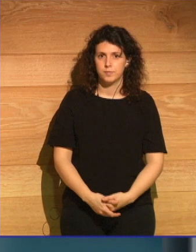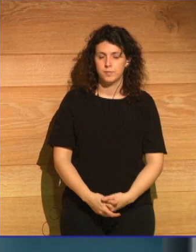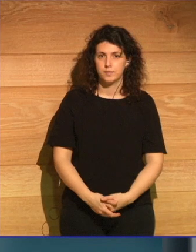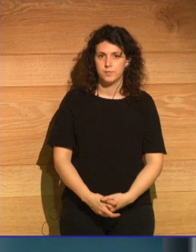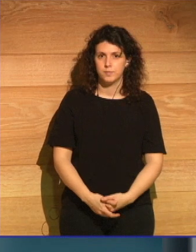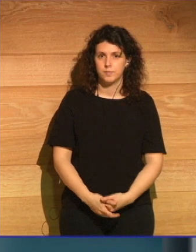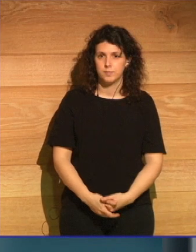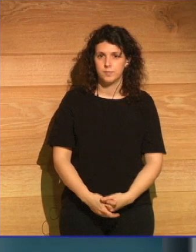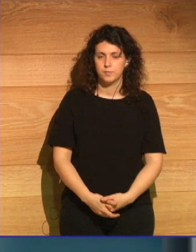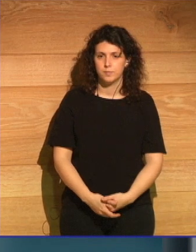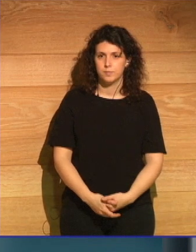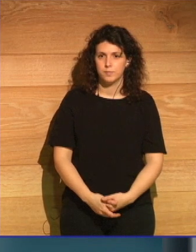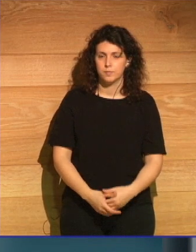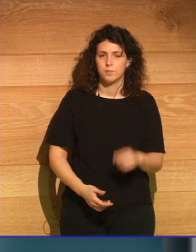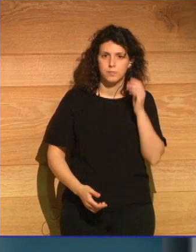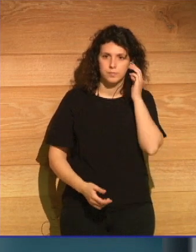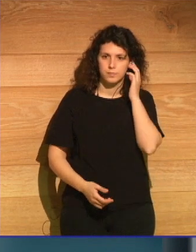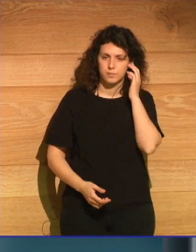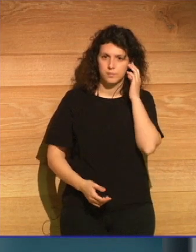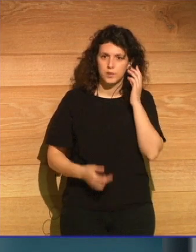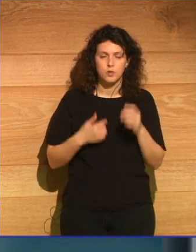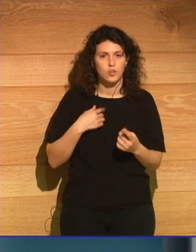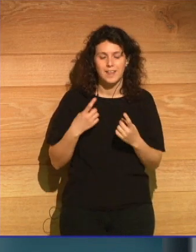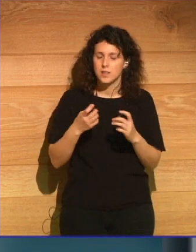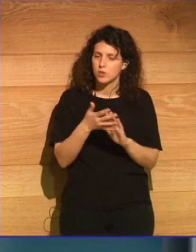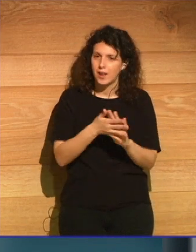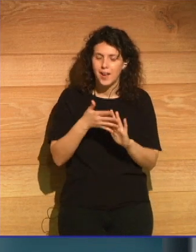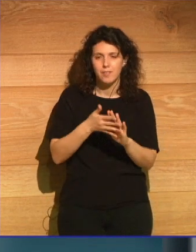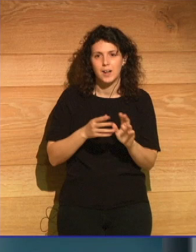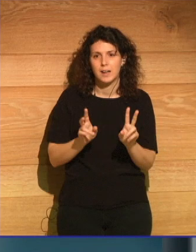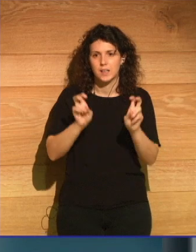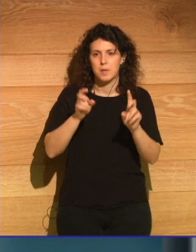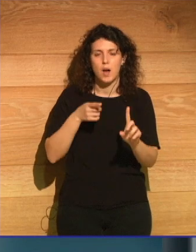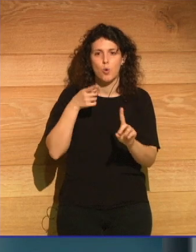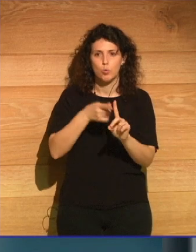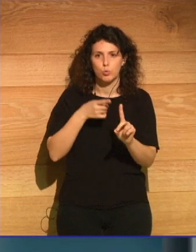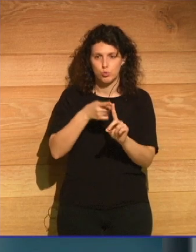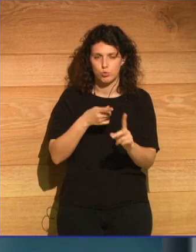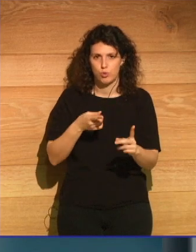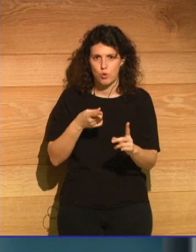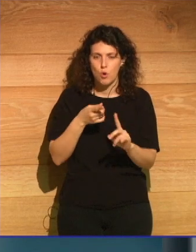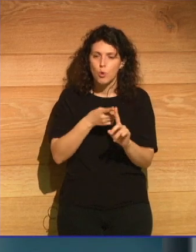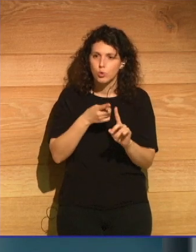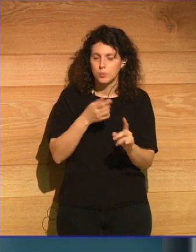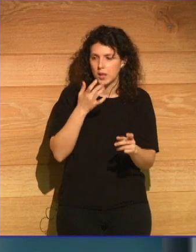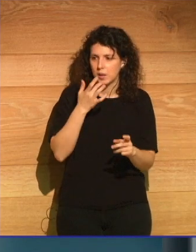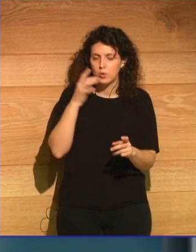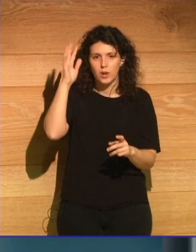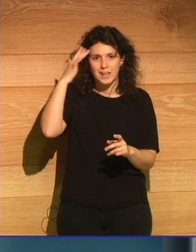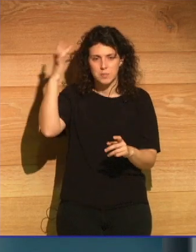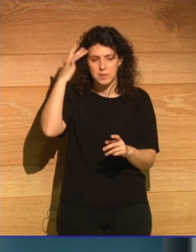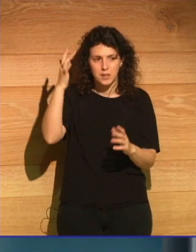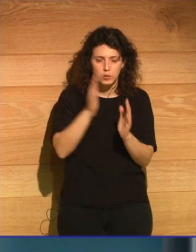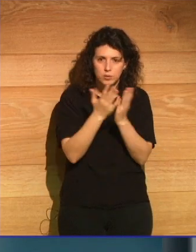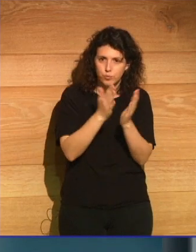No puedo evitar mencionar lo bien que utilizas los mitos en el libro, no